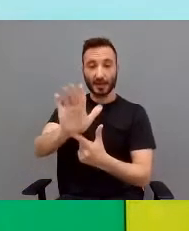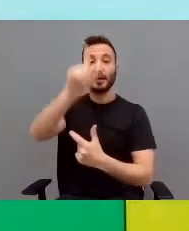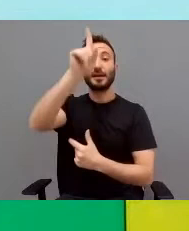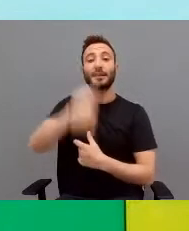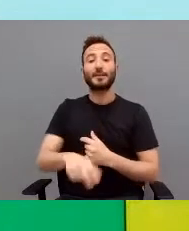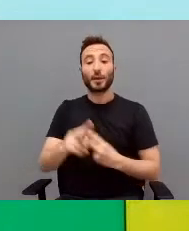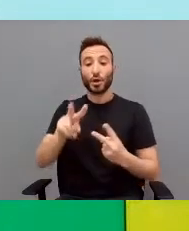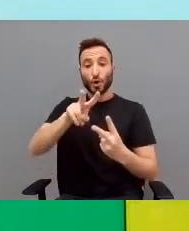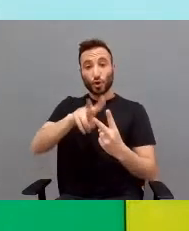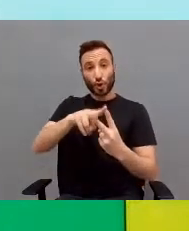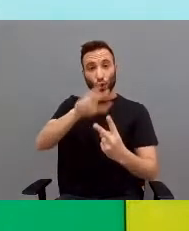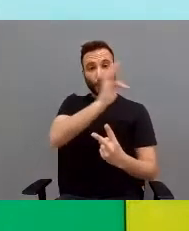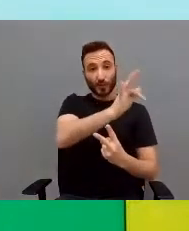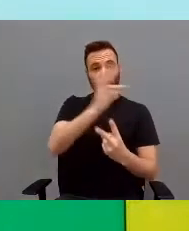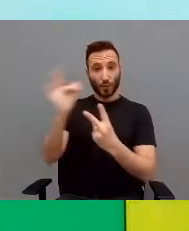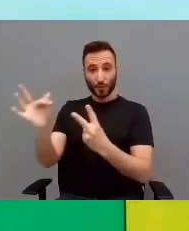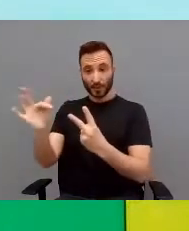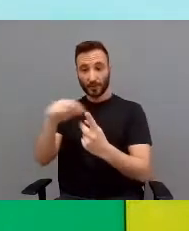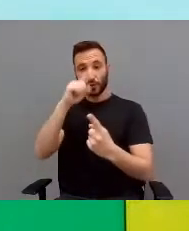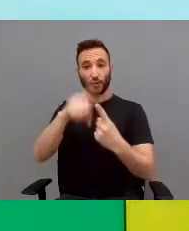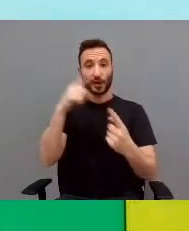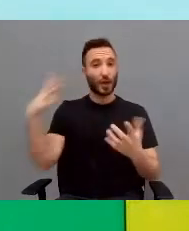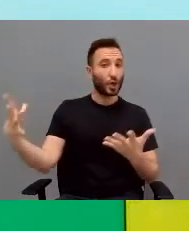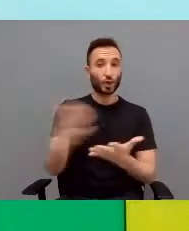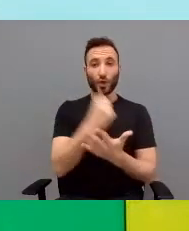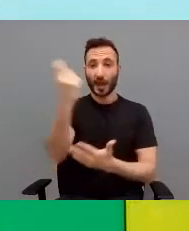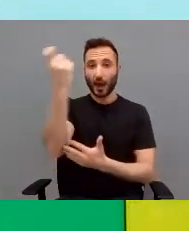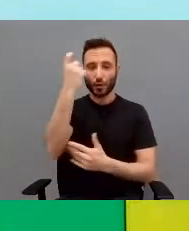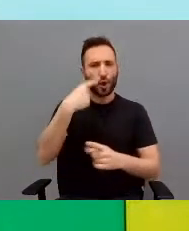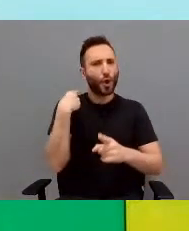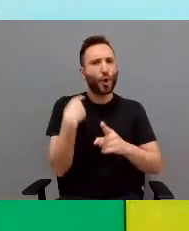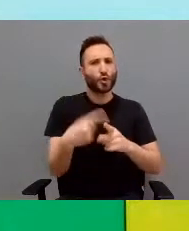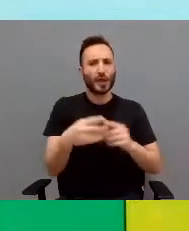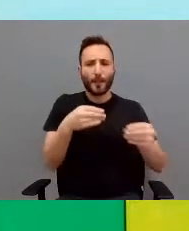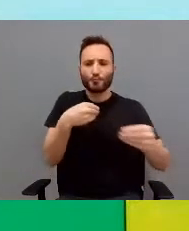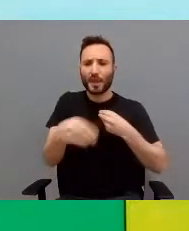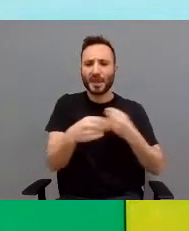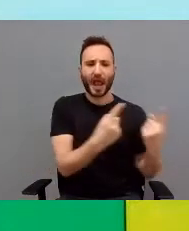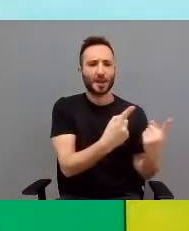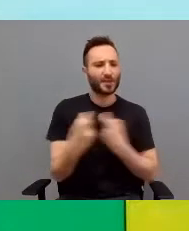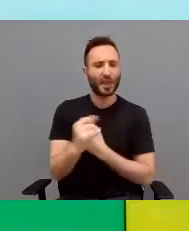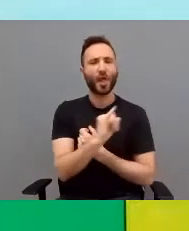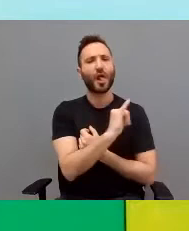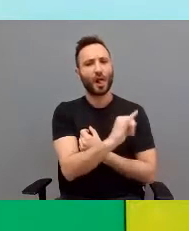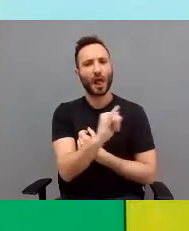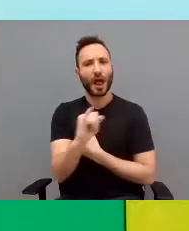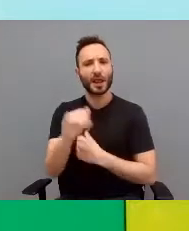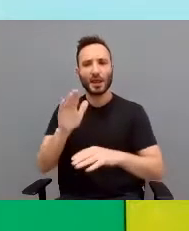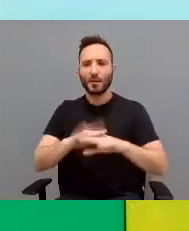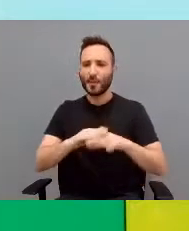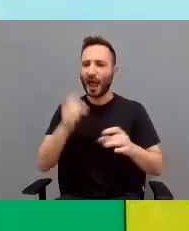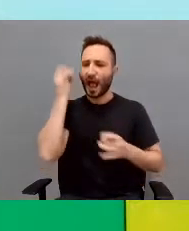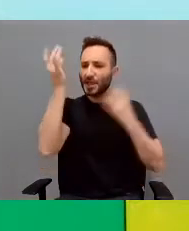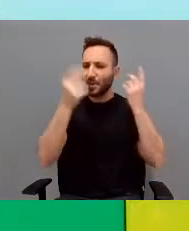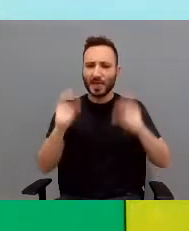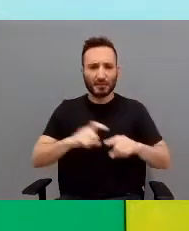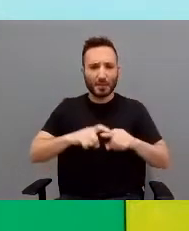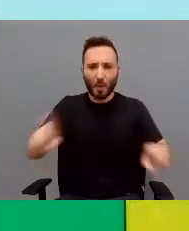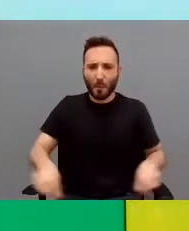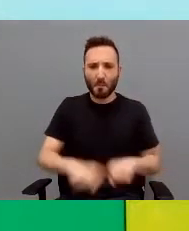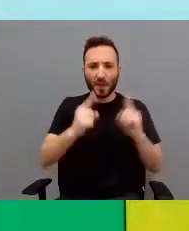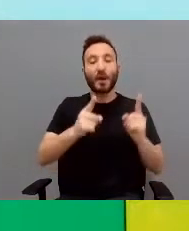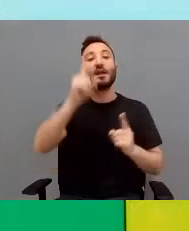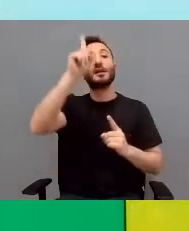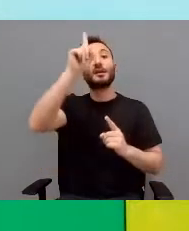doble beneficio de esta gestión es que todos tenemos de todo, todos los alumnos gozan de todo el material necesario para cualquier tipo de actividad